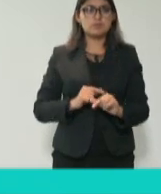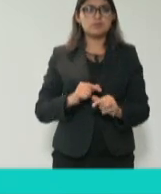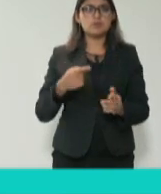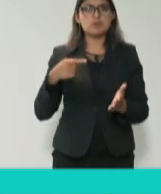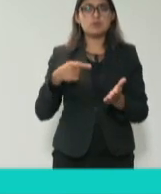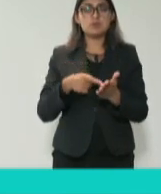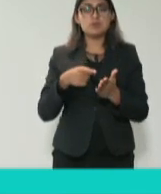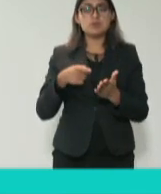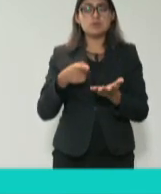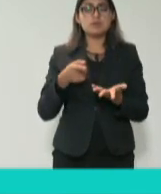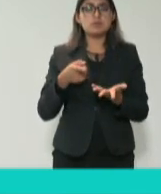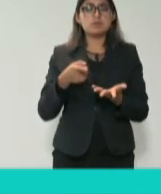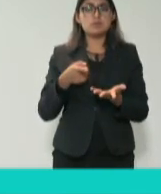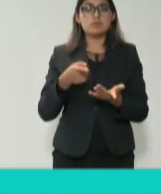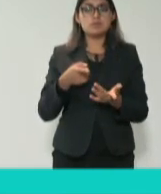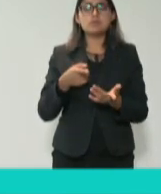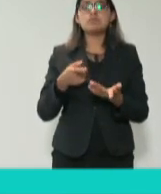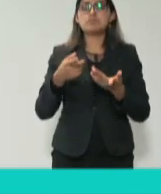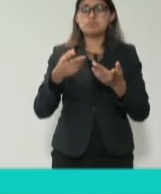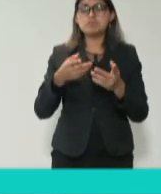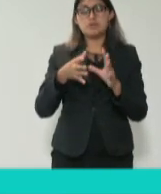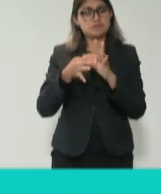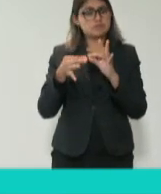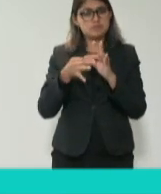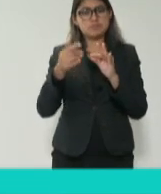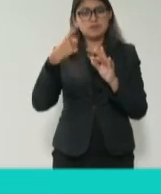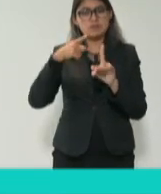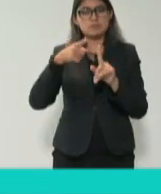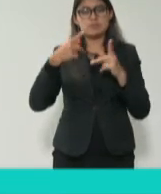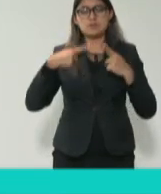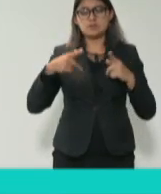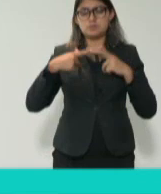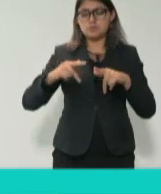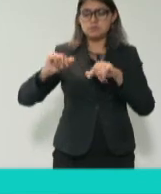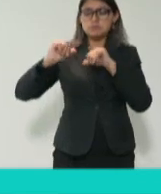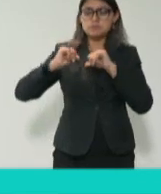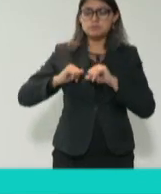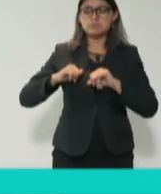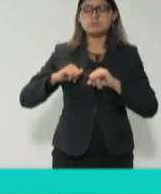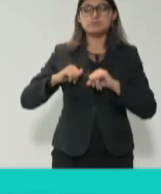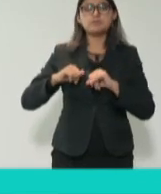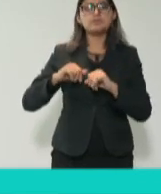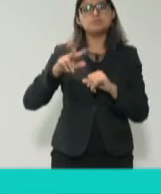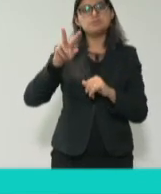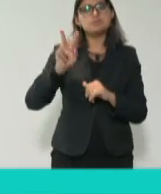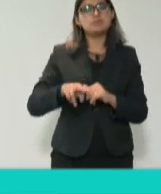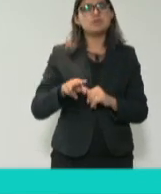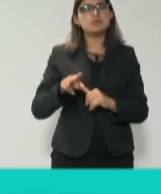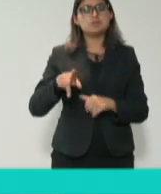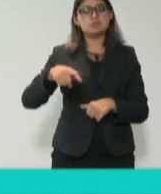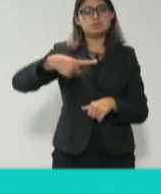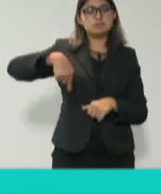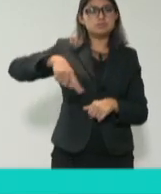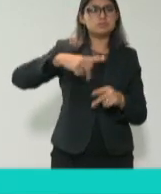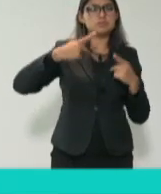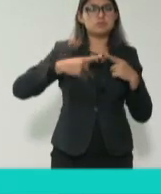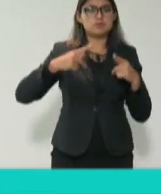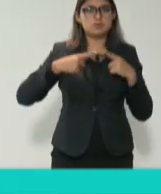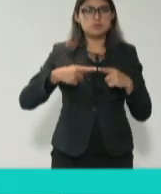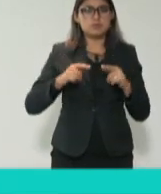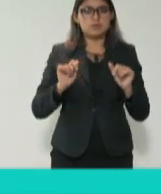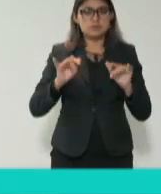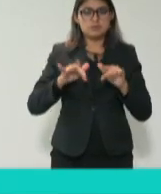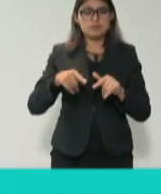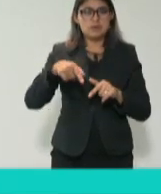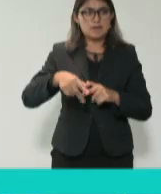muy destinada a los servidores públicos que seguramente muchos de los que estamos aquí lo somos y